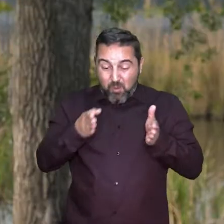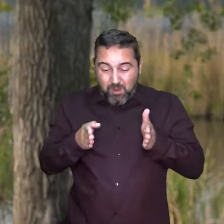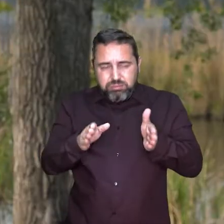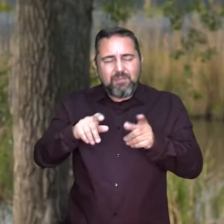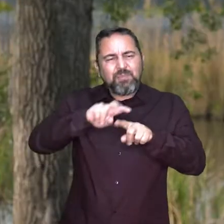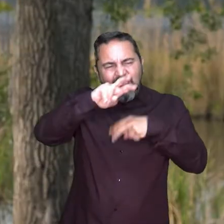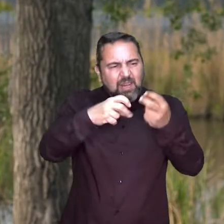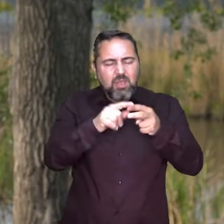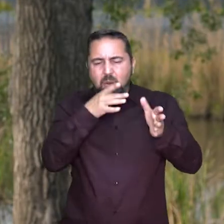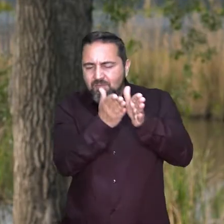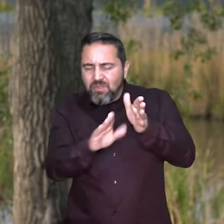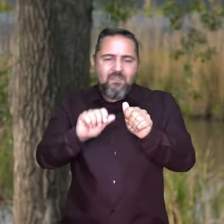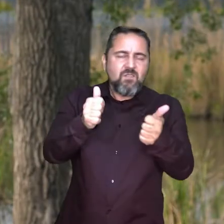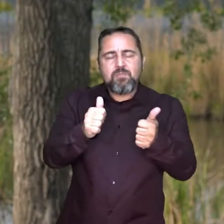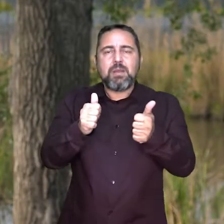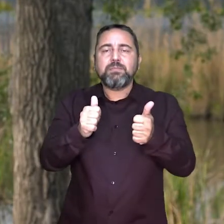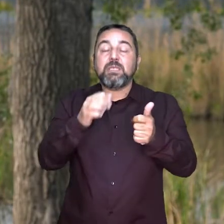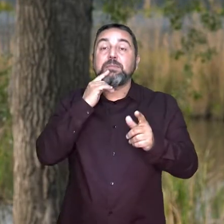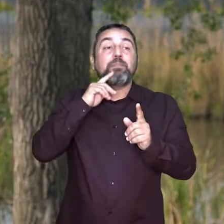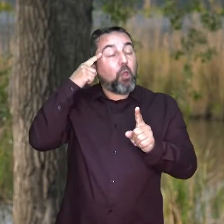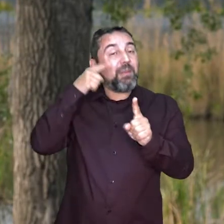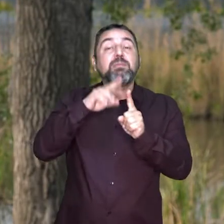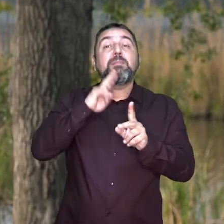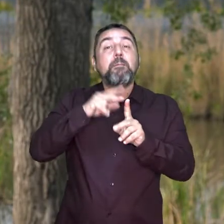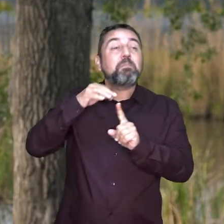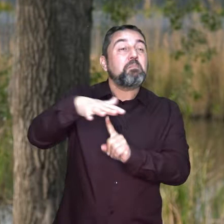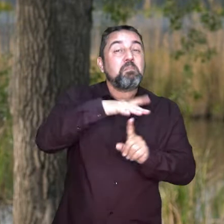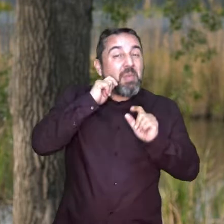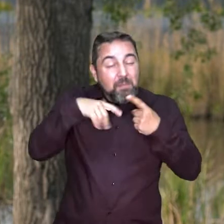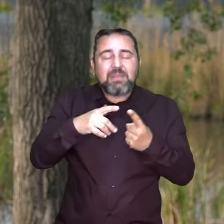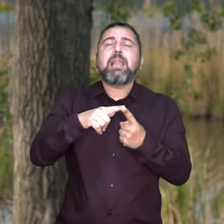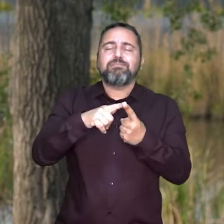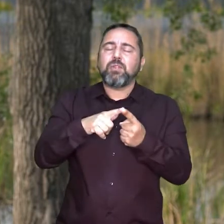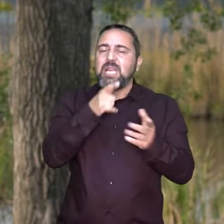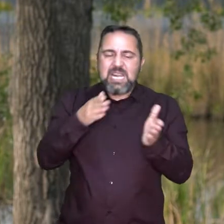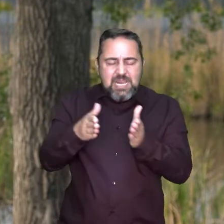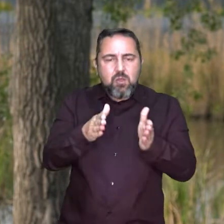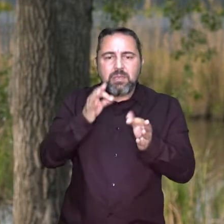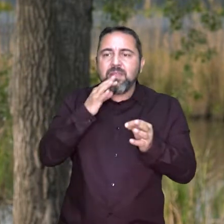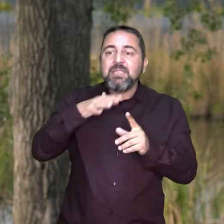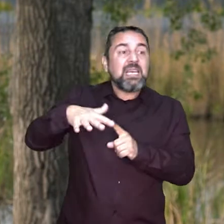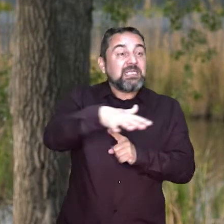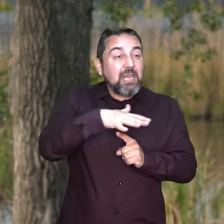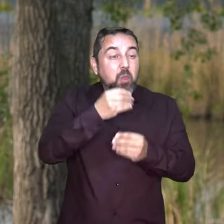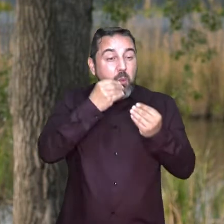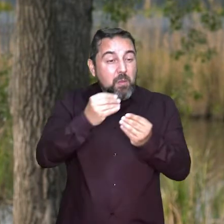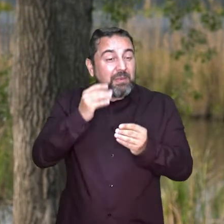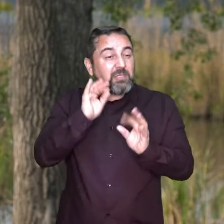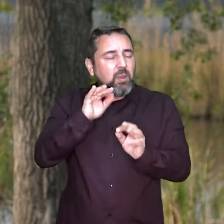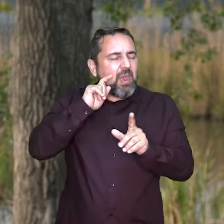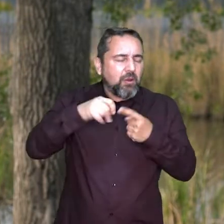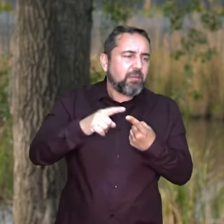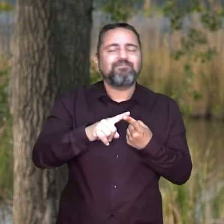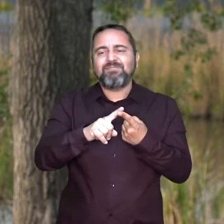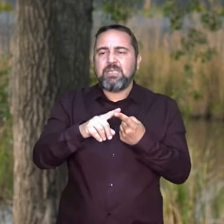Las alteraciones hidromorfológicas impiden el cumplimiento de los objetivos medioambientales, y especialmente en los ríos impiden el cumplimiento del buen estado